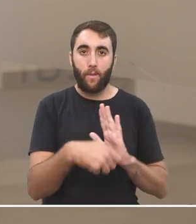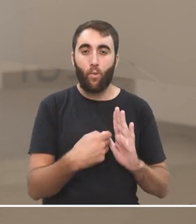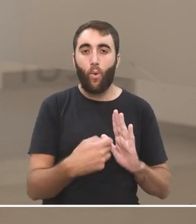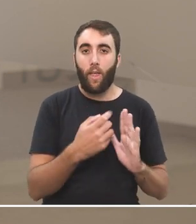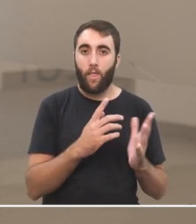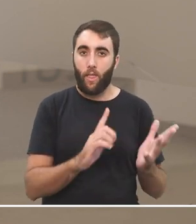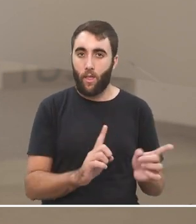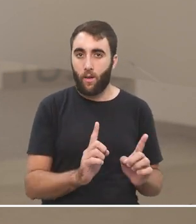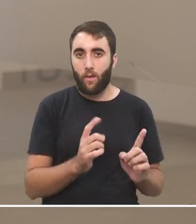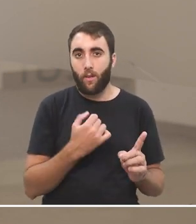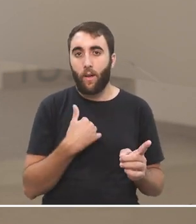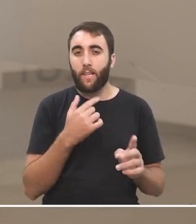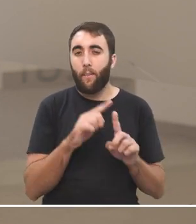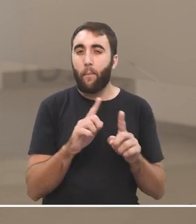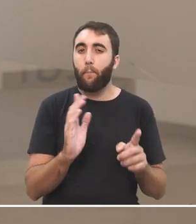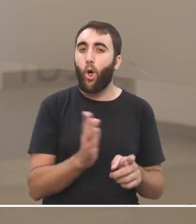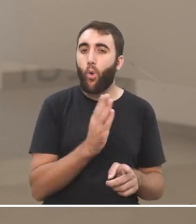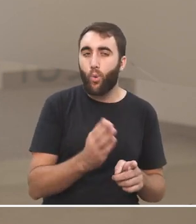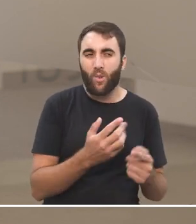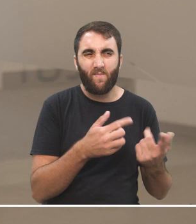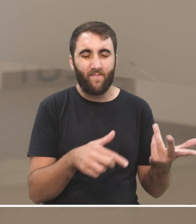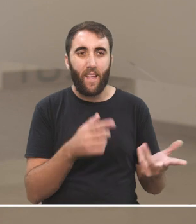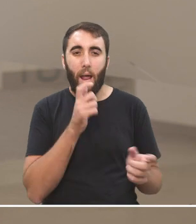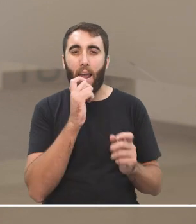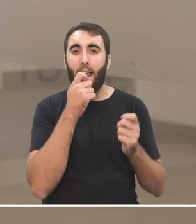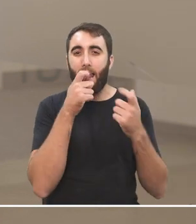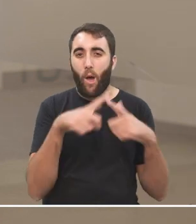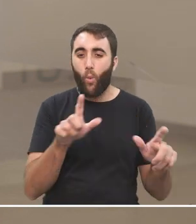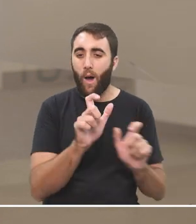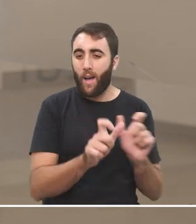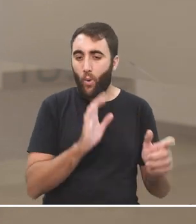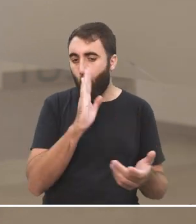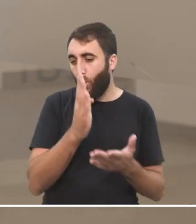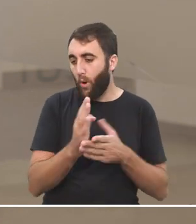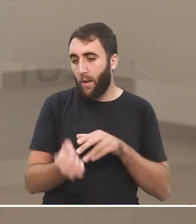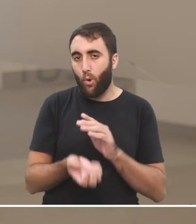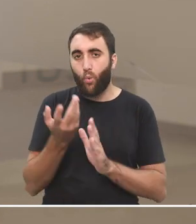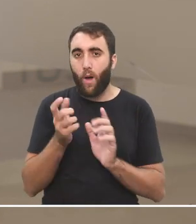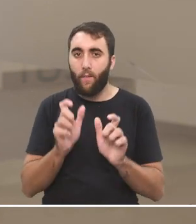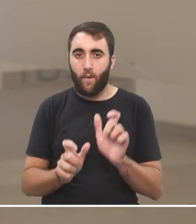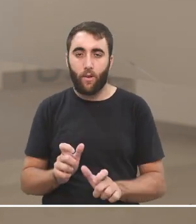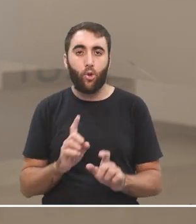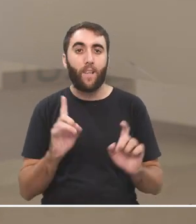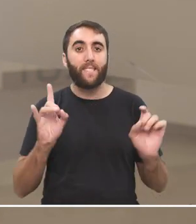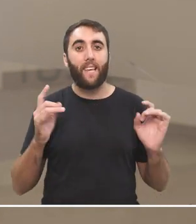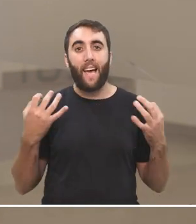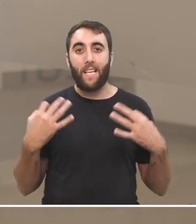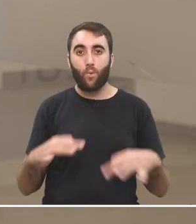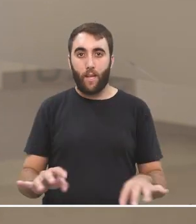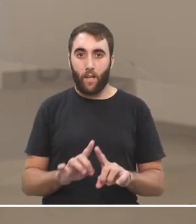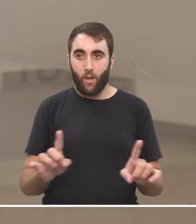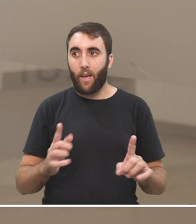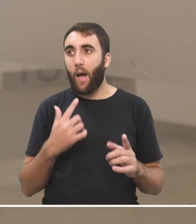productos audiovisuales, la idea de producto audiovisual también. O sea, todo este lenguaje se instaló en el último tiempo, a eso voy. Y no es por casualidad que